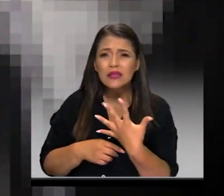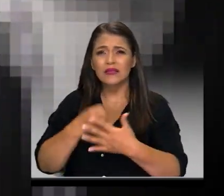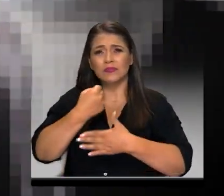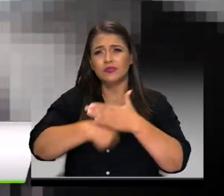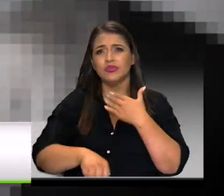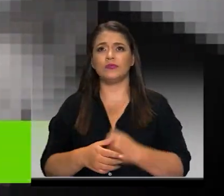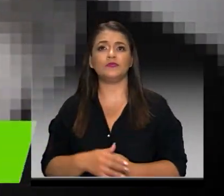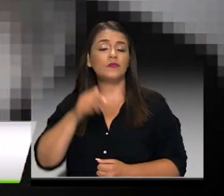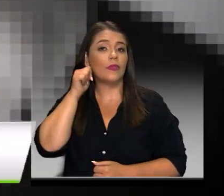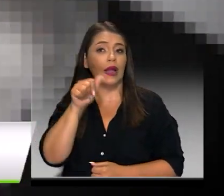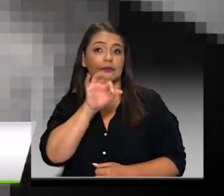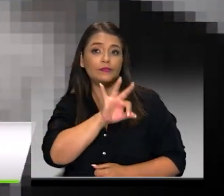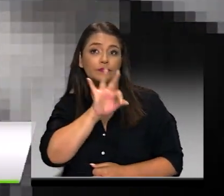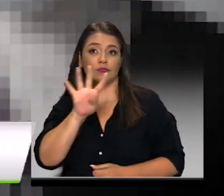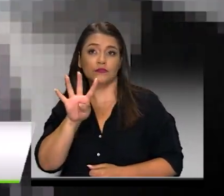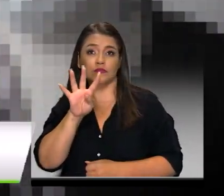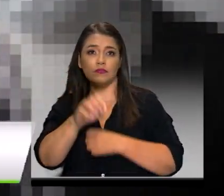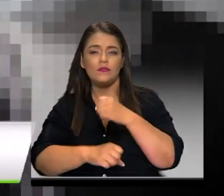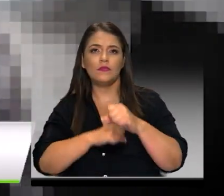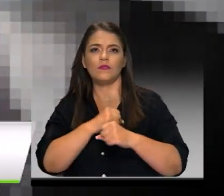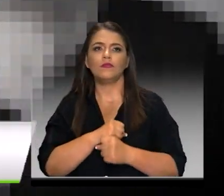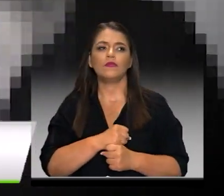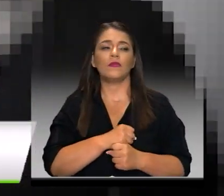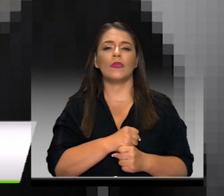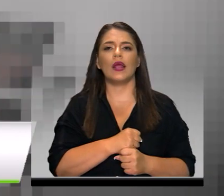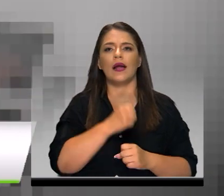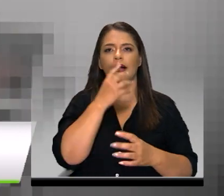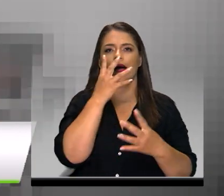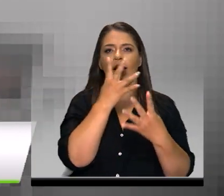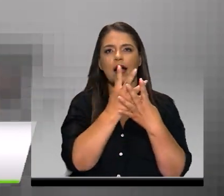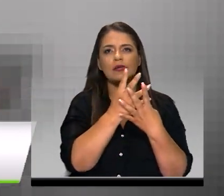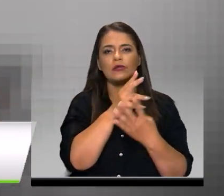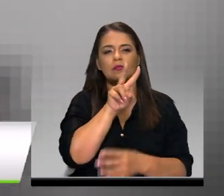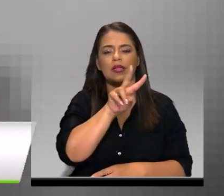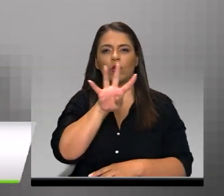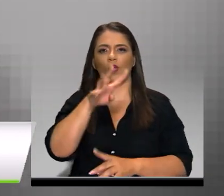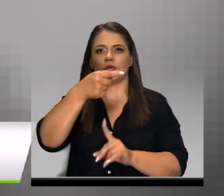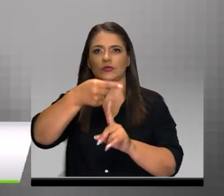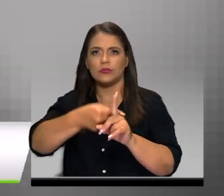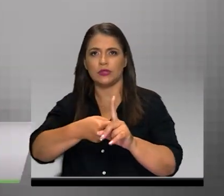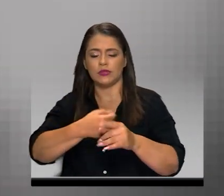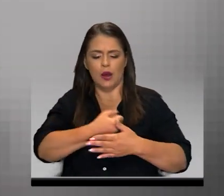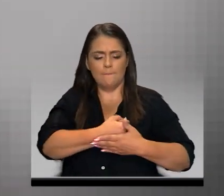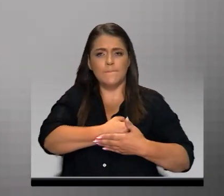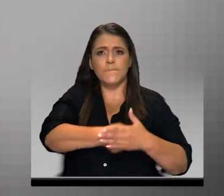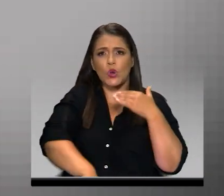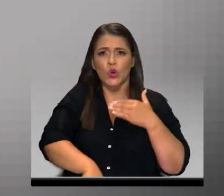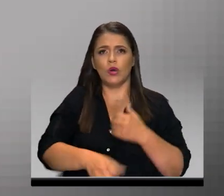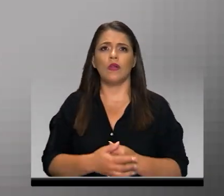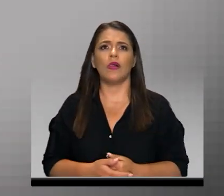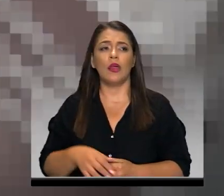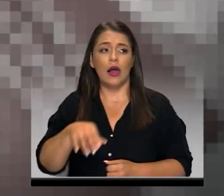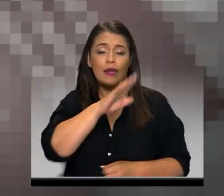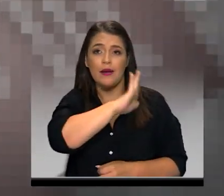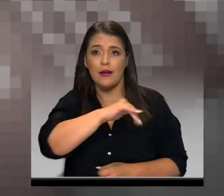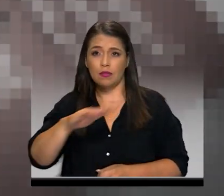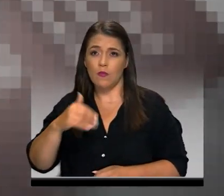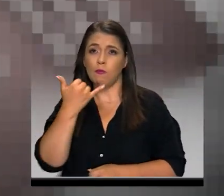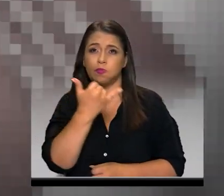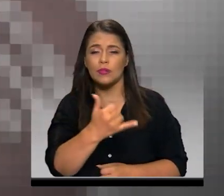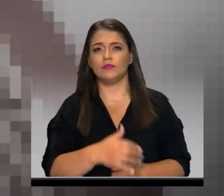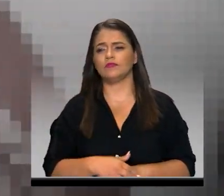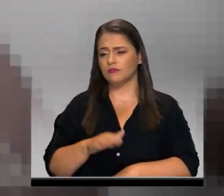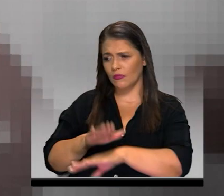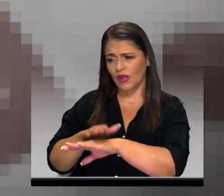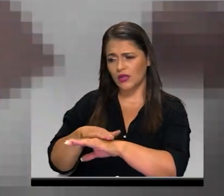mujer de 34 años fue condenada a 24 meses de detención domiciliaria luego de practicarse un aborto en zona rural de Antioquia. Según